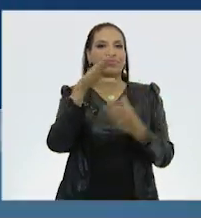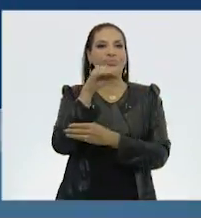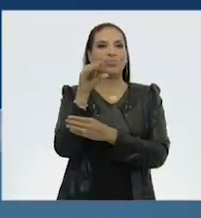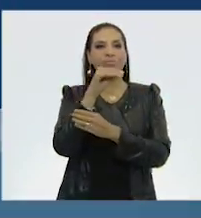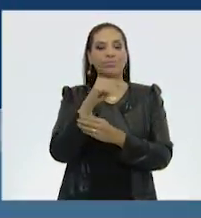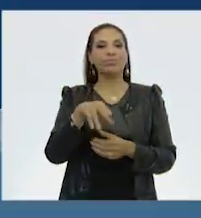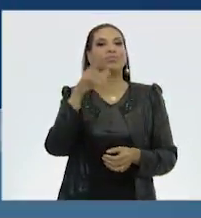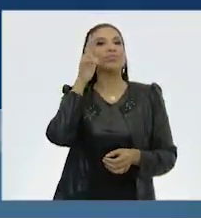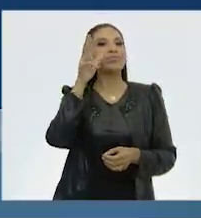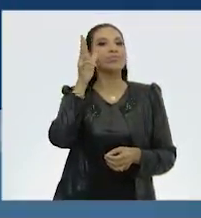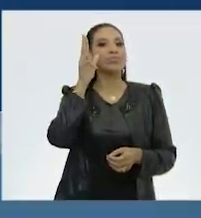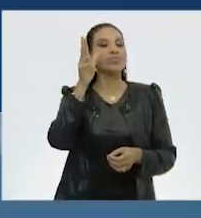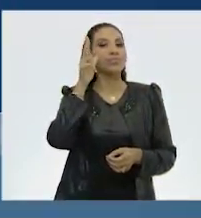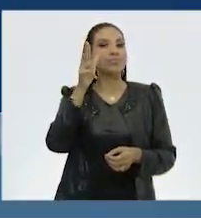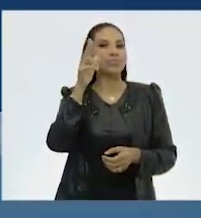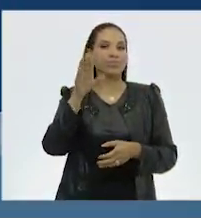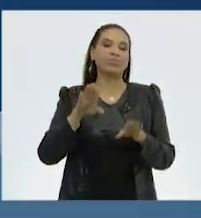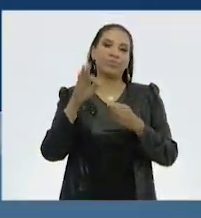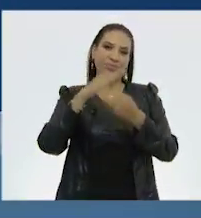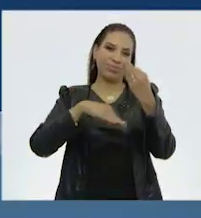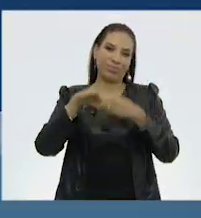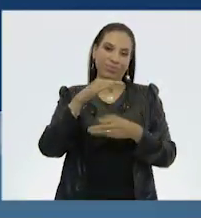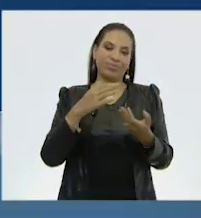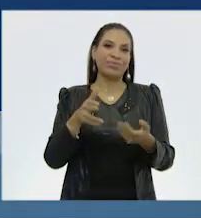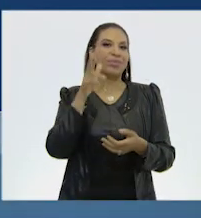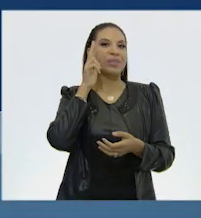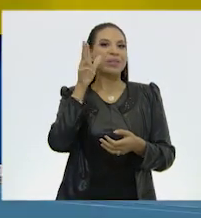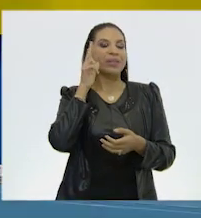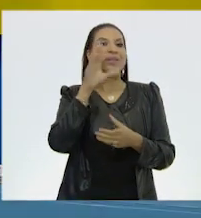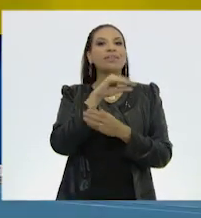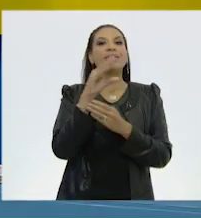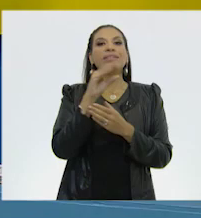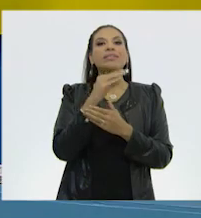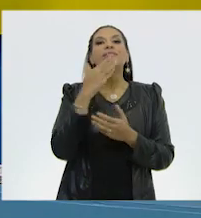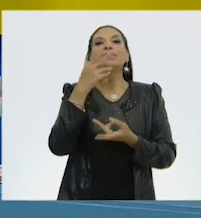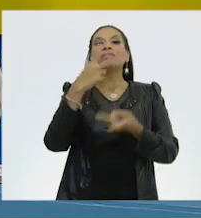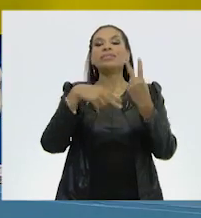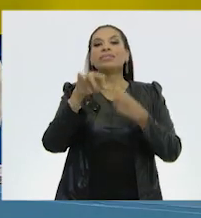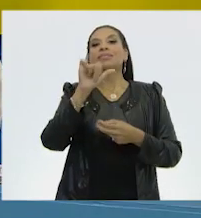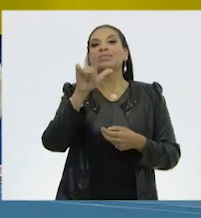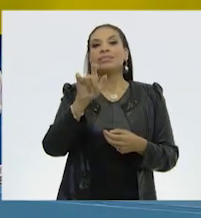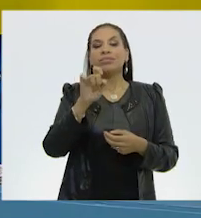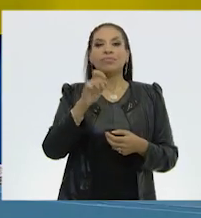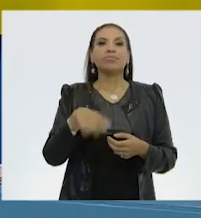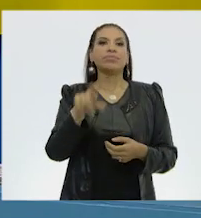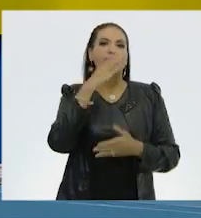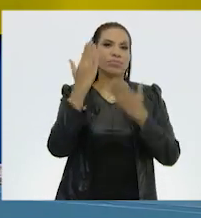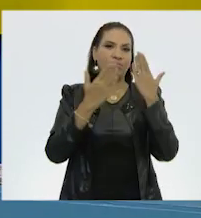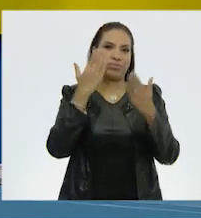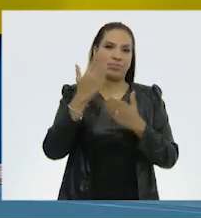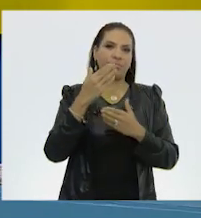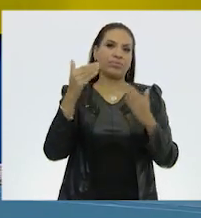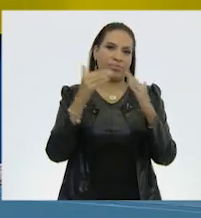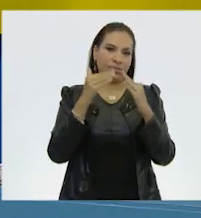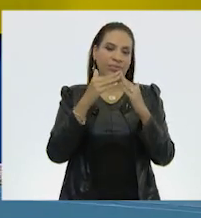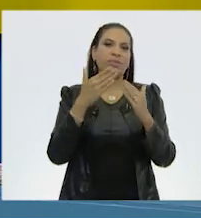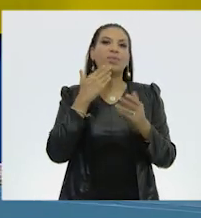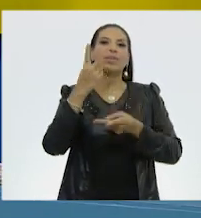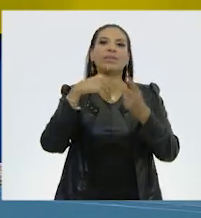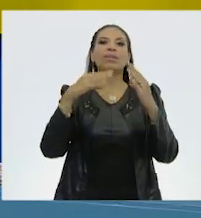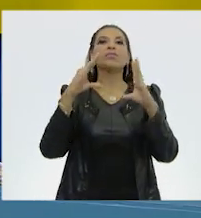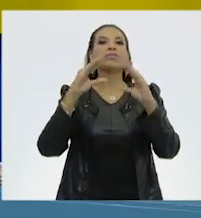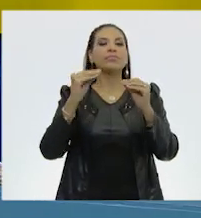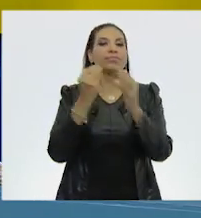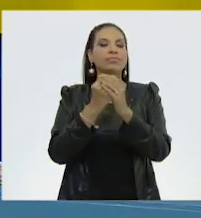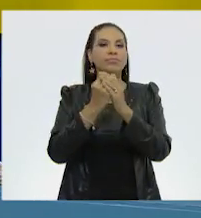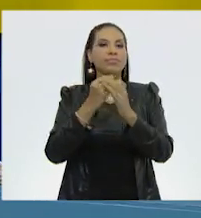Ton. ¡Hola! ¡Hola a todos! Mucho ánimo. Bienvenido, Ton. Ale, bienvenida como siempre. Y estudiantes en casa, bienvenidos a esta clase